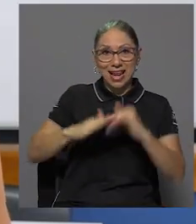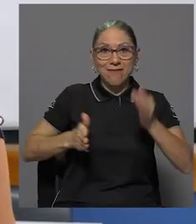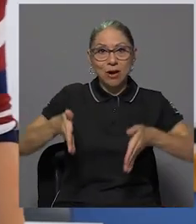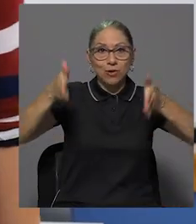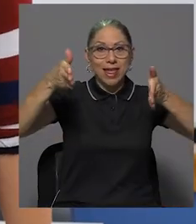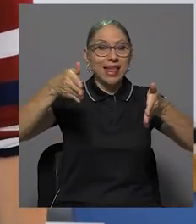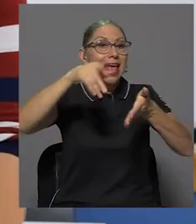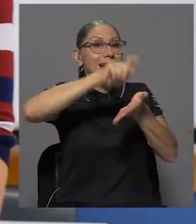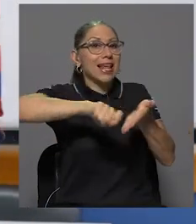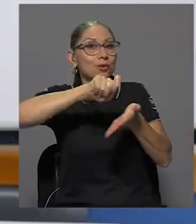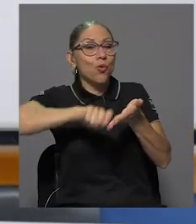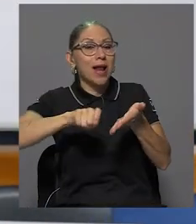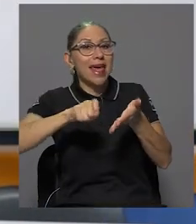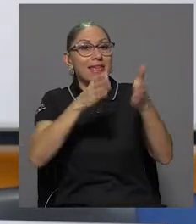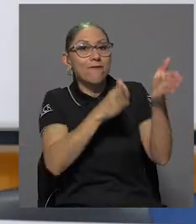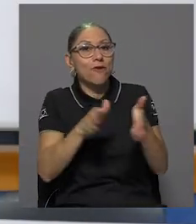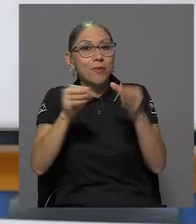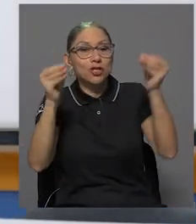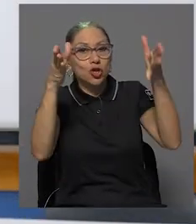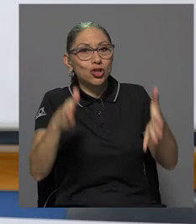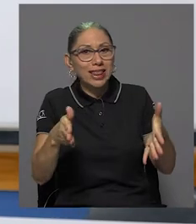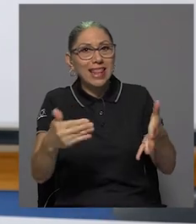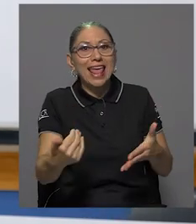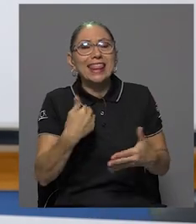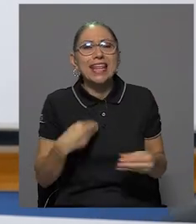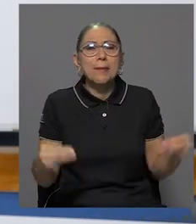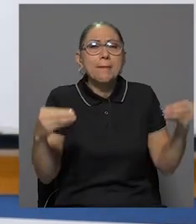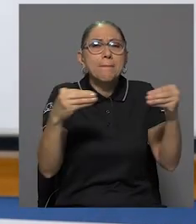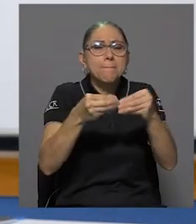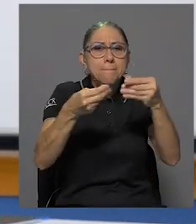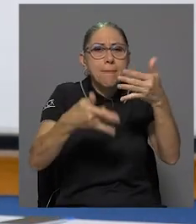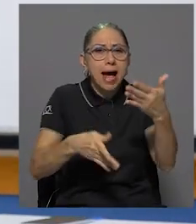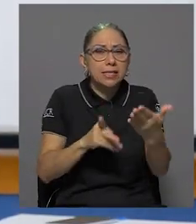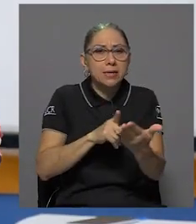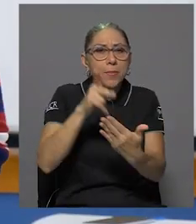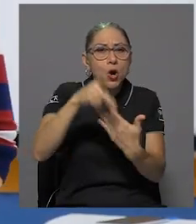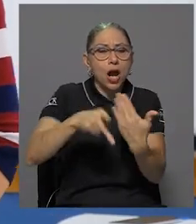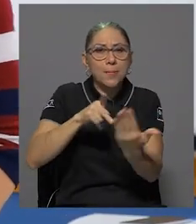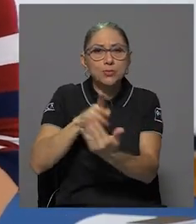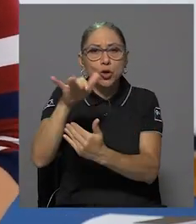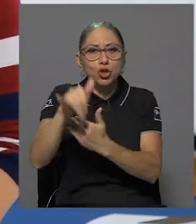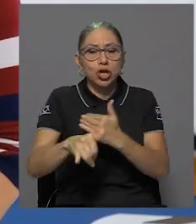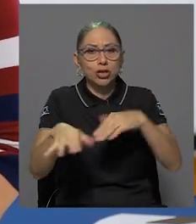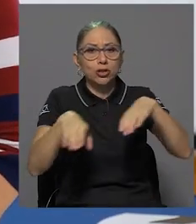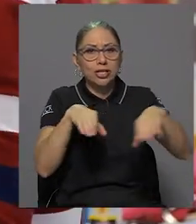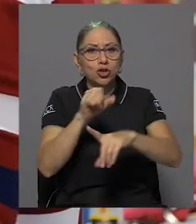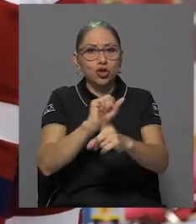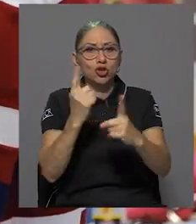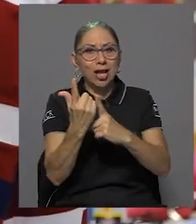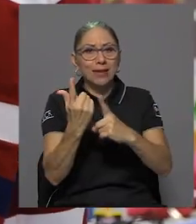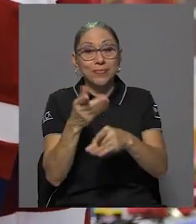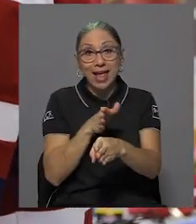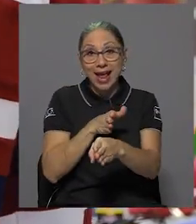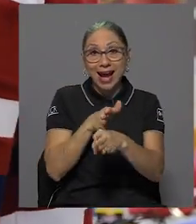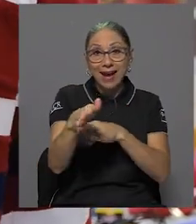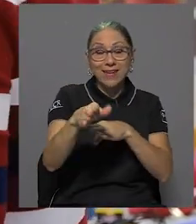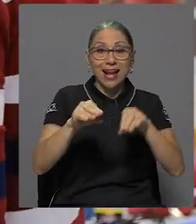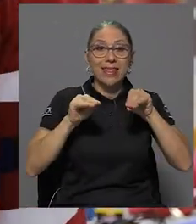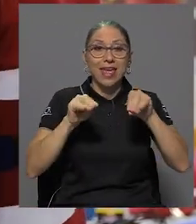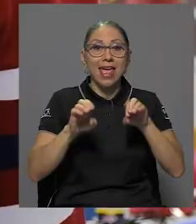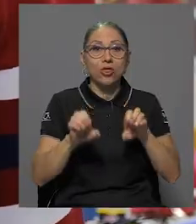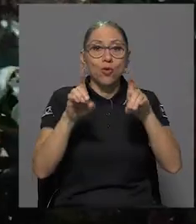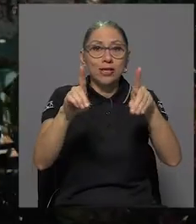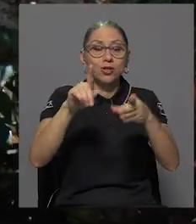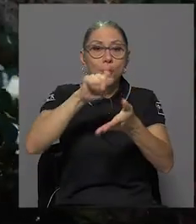de formación docente es la que tiene mayor cantidad de programas y proyectos de acción social. La carrera de educación